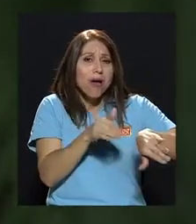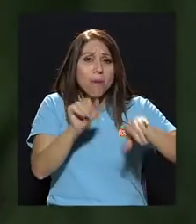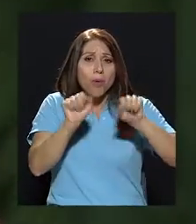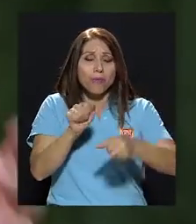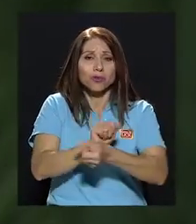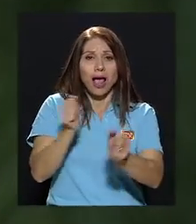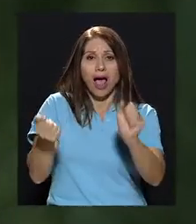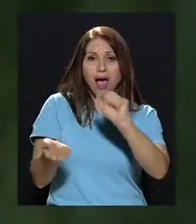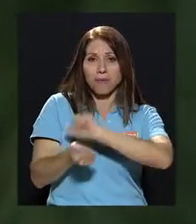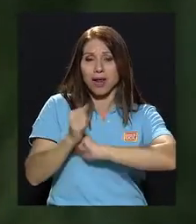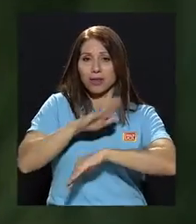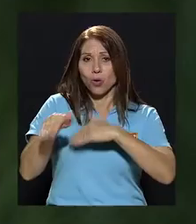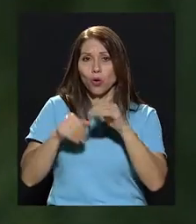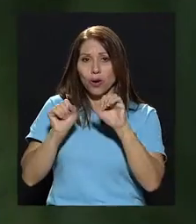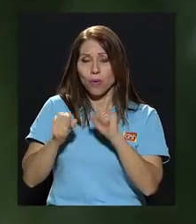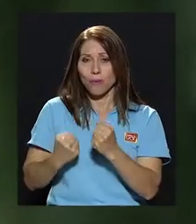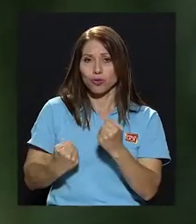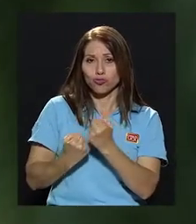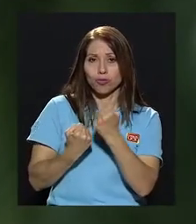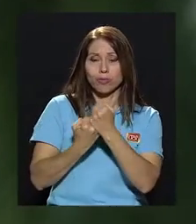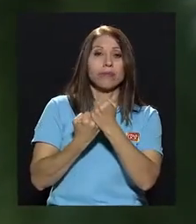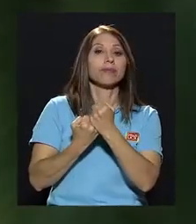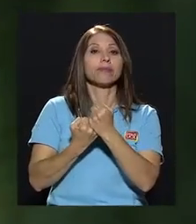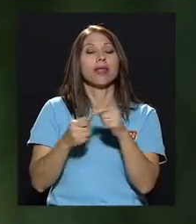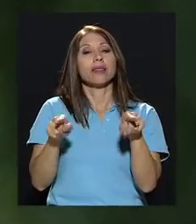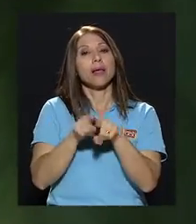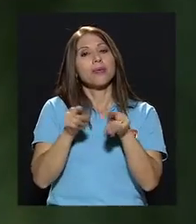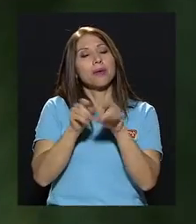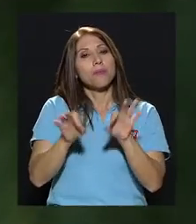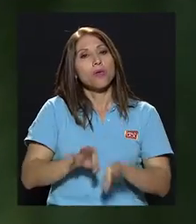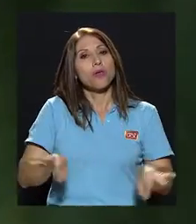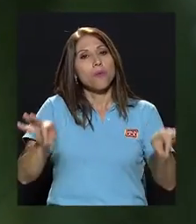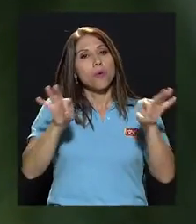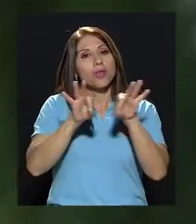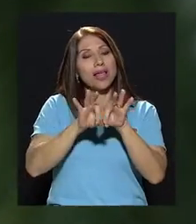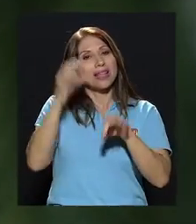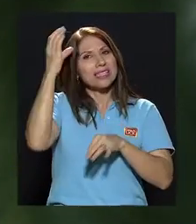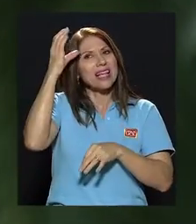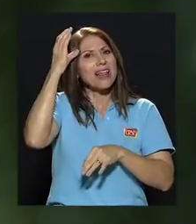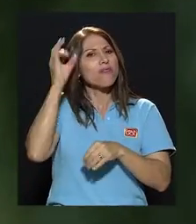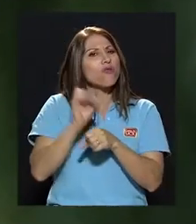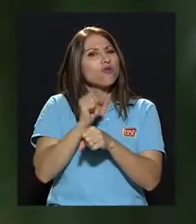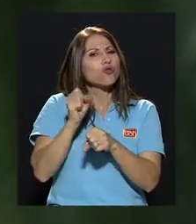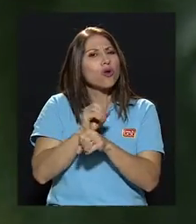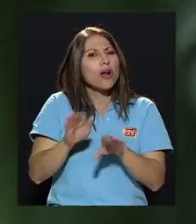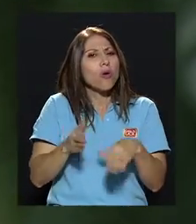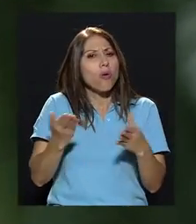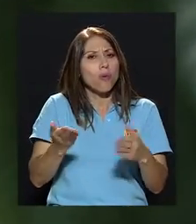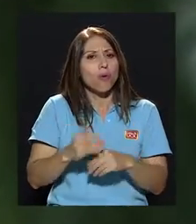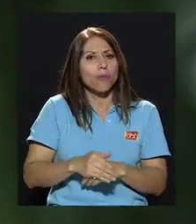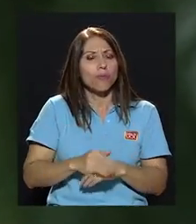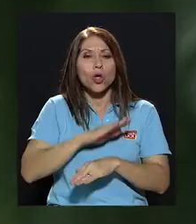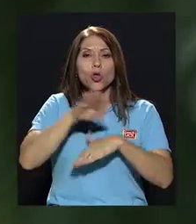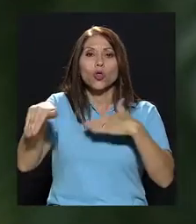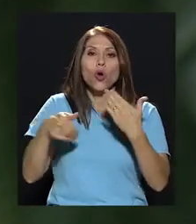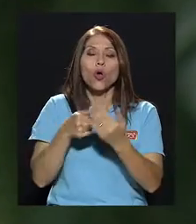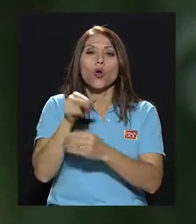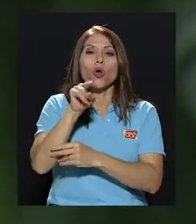reforzar y demás. Otra cosa muy importante es la forma en que funciona nuestro cerebro, que es todo lo